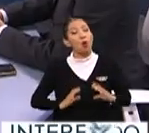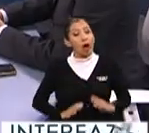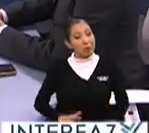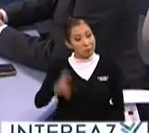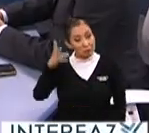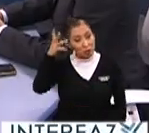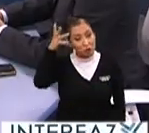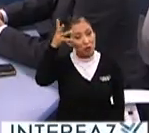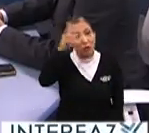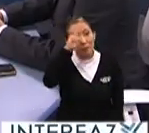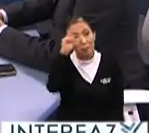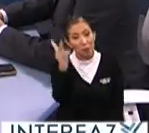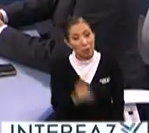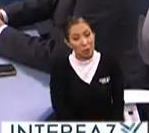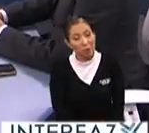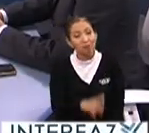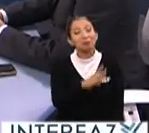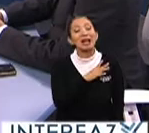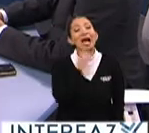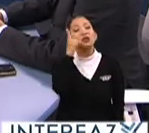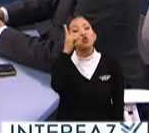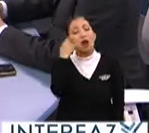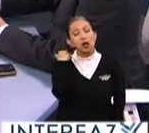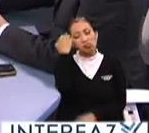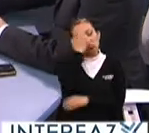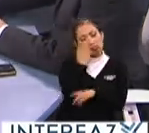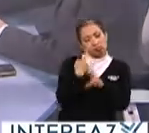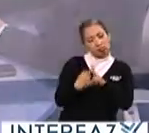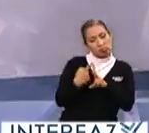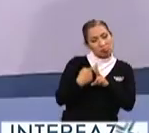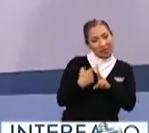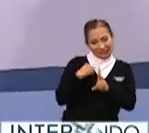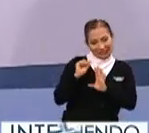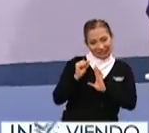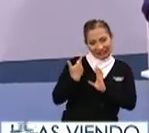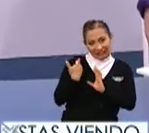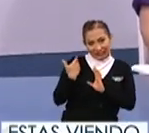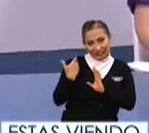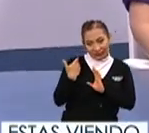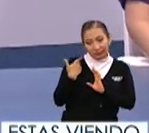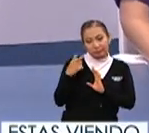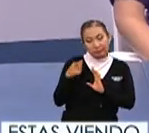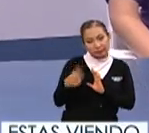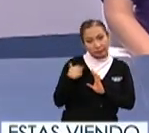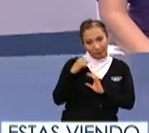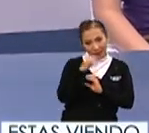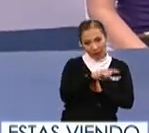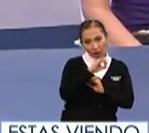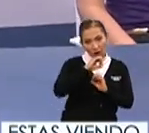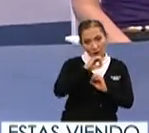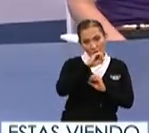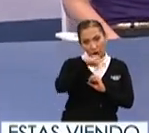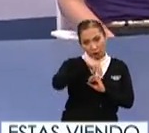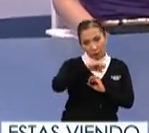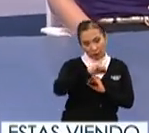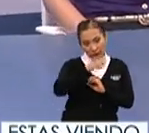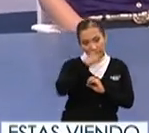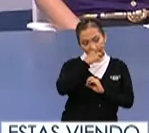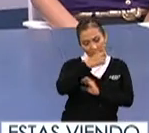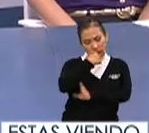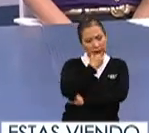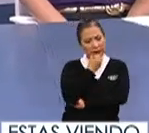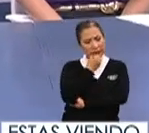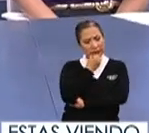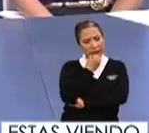mucho más tóxicos existe una predicción matemática que se hizo recientemente por parte de la organización mundial de la salud